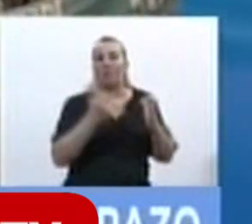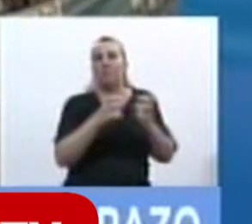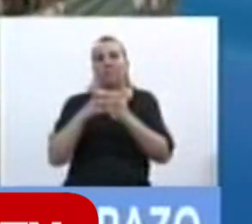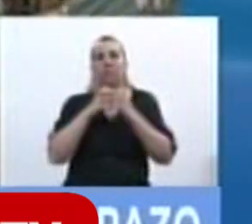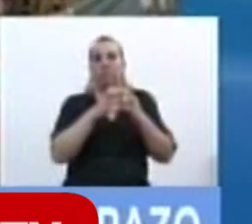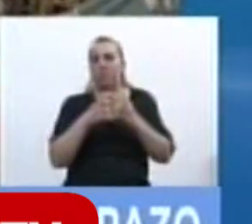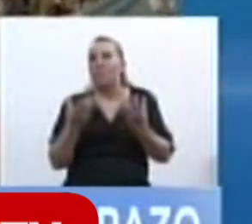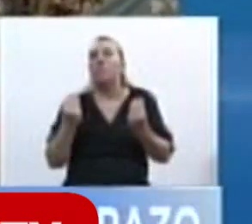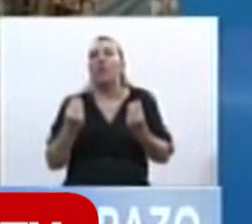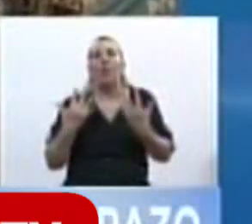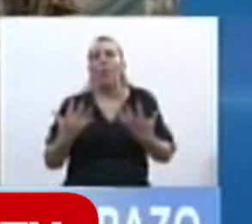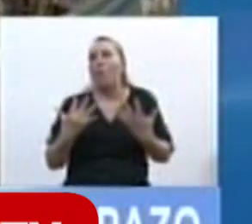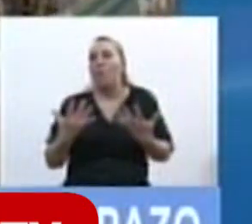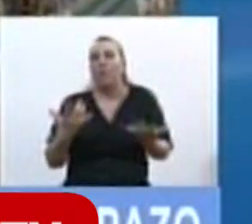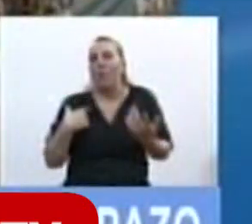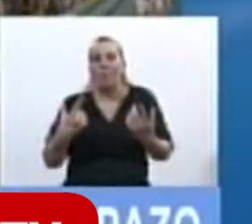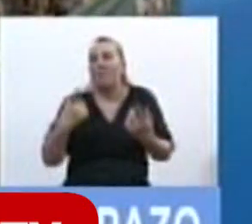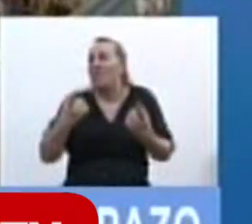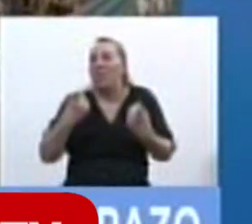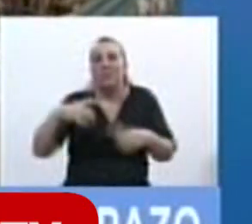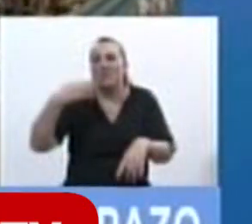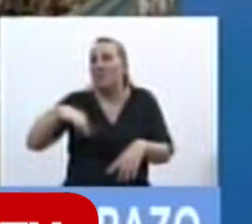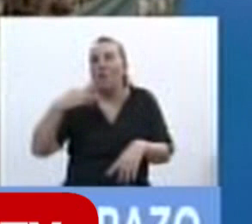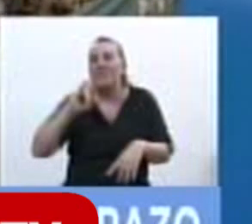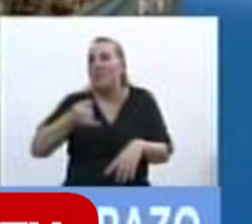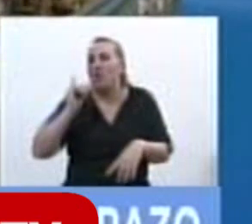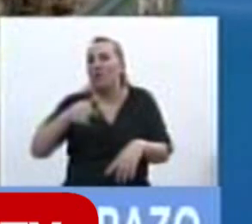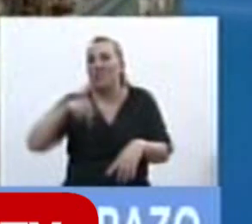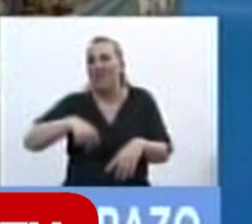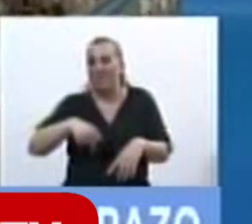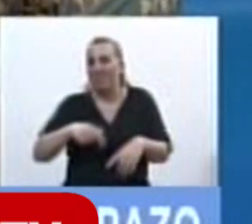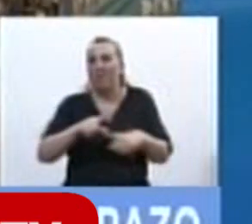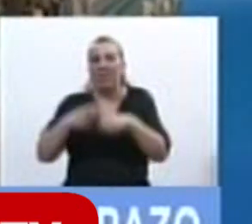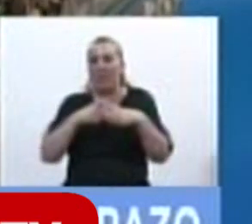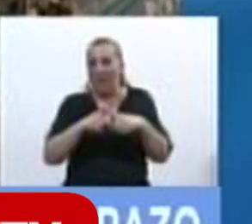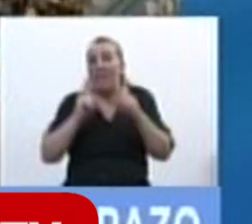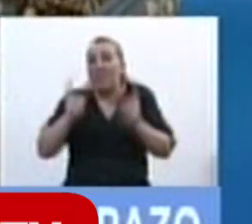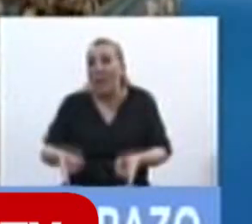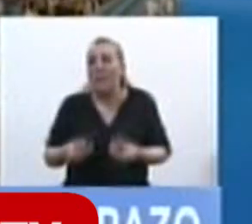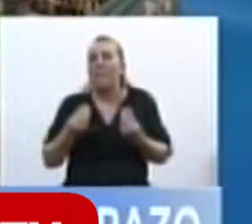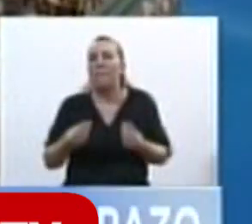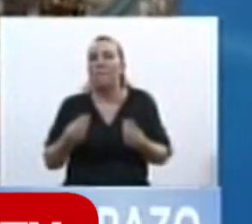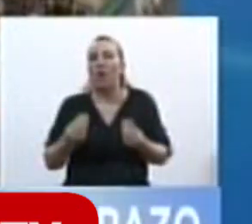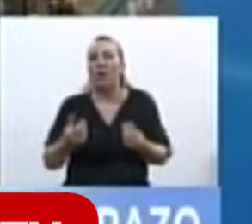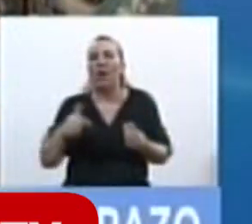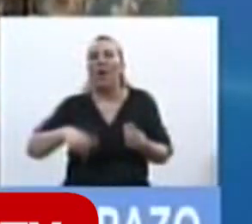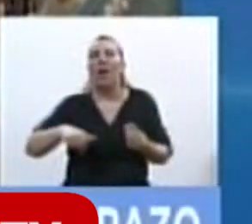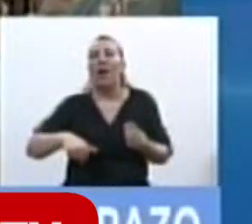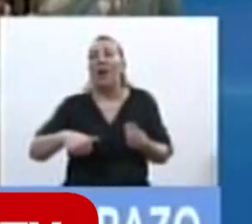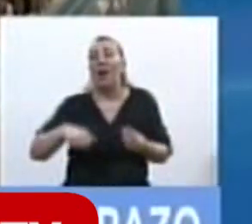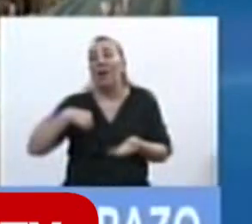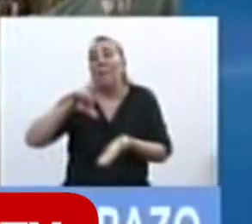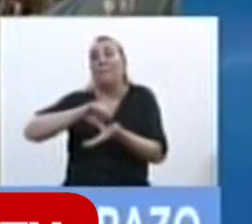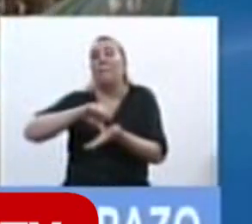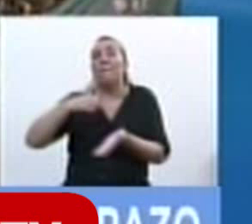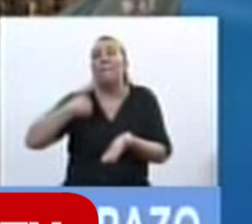Argentina discuta esto. Pero aparte estamos discutiendo esto porque en definitiva es la Argentina, o nuestro país